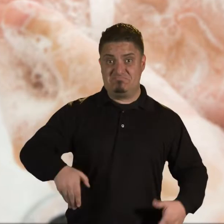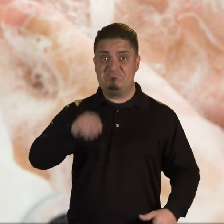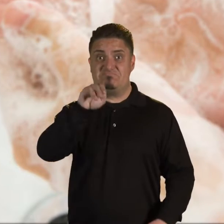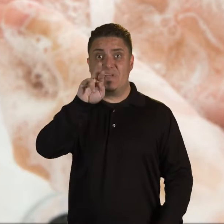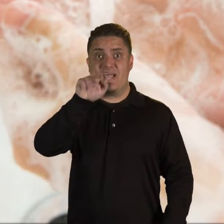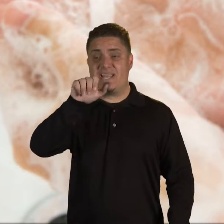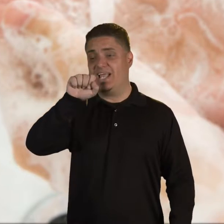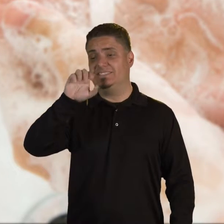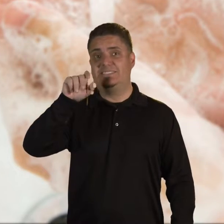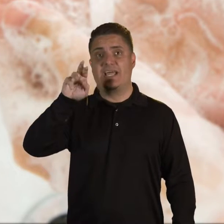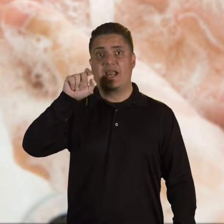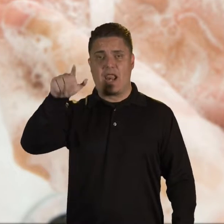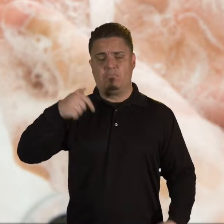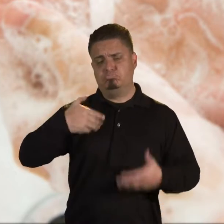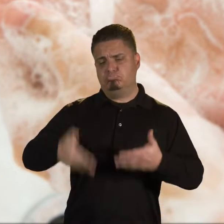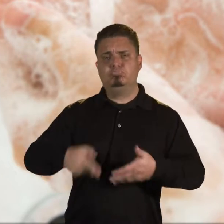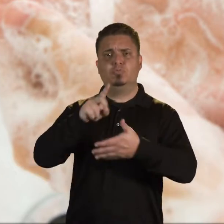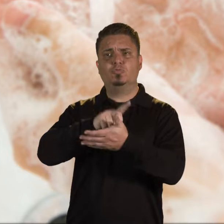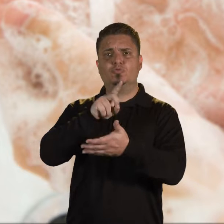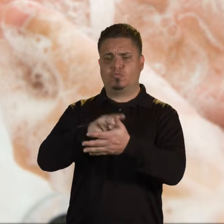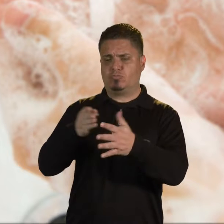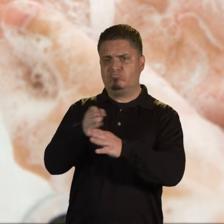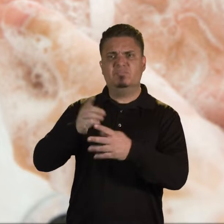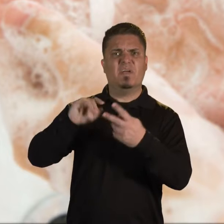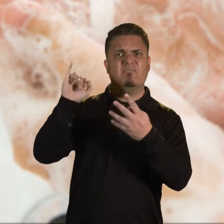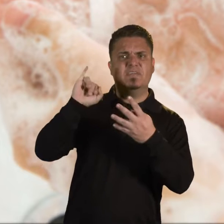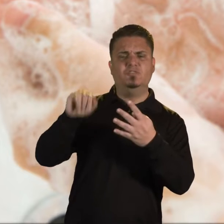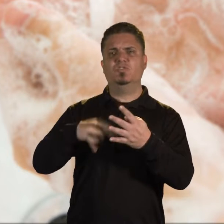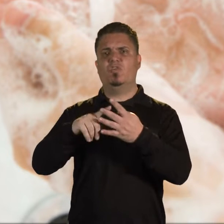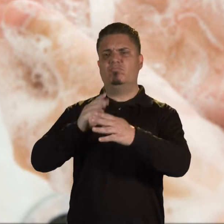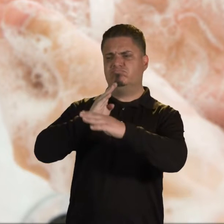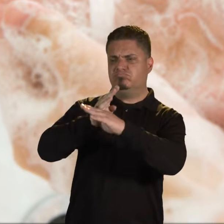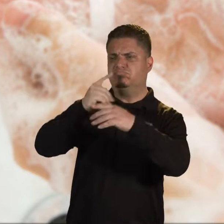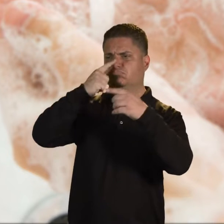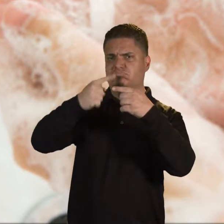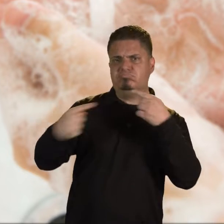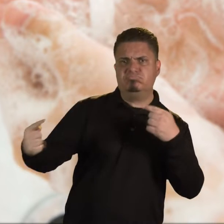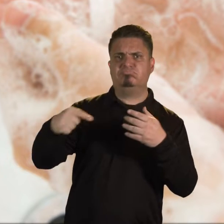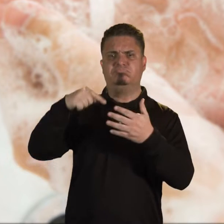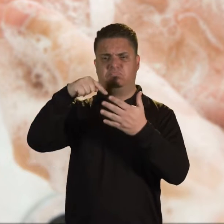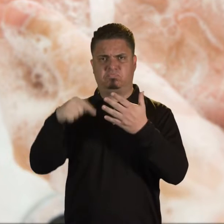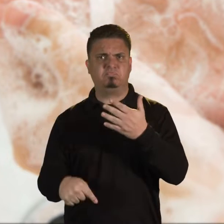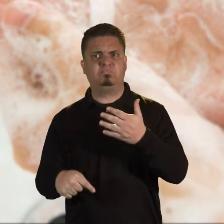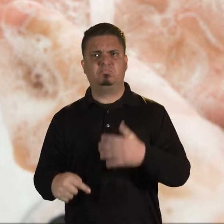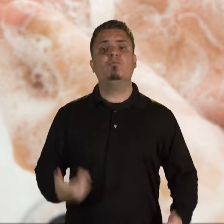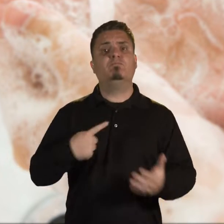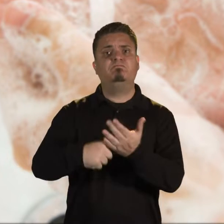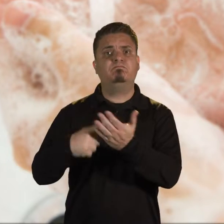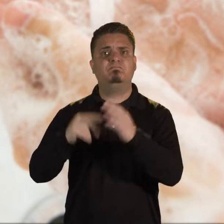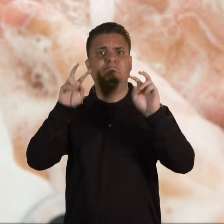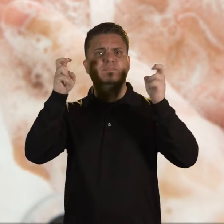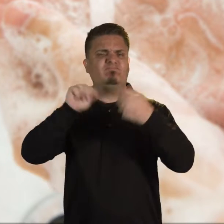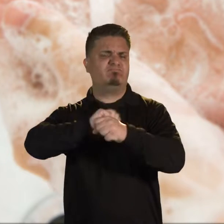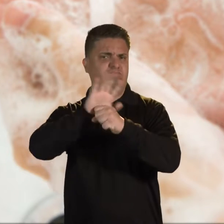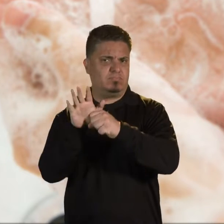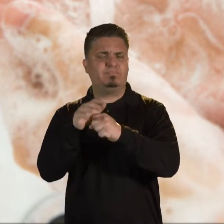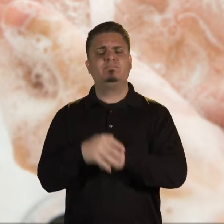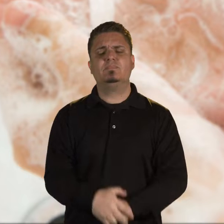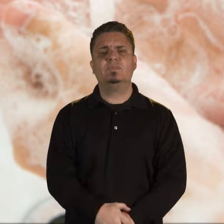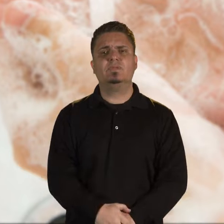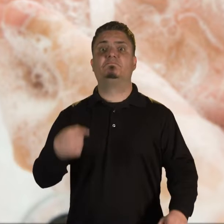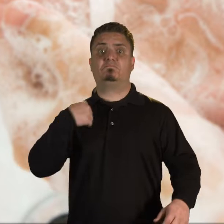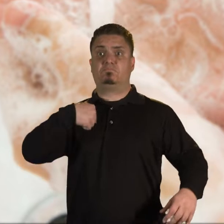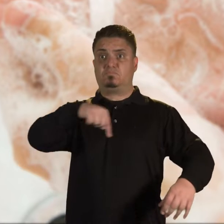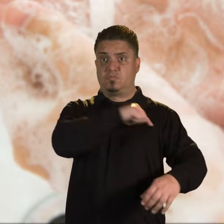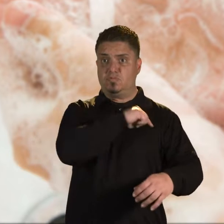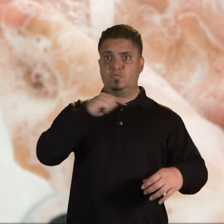Hola, soy María Eka Rascal Muñoz, pediatra infectóloga, alergia e inmunología y les quiero hablar del coronavirus. ¿Qué